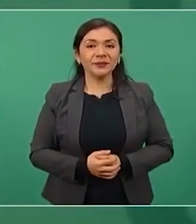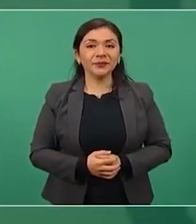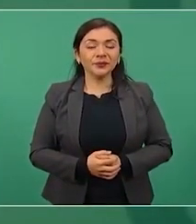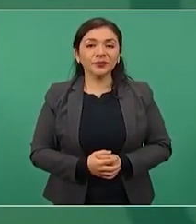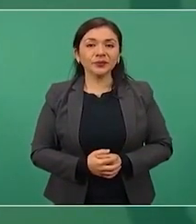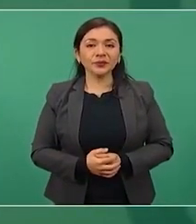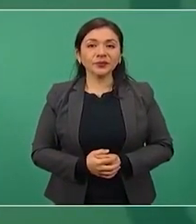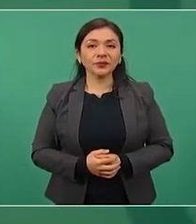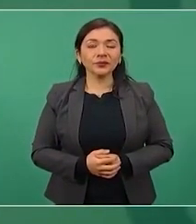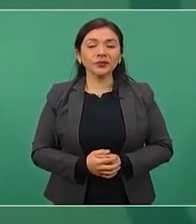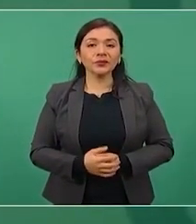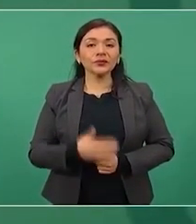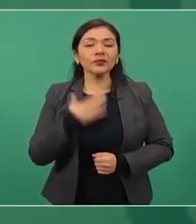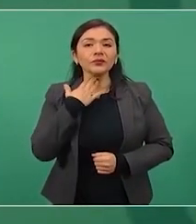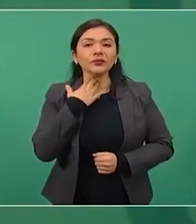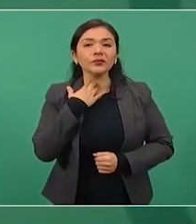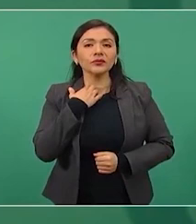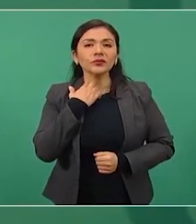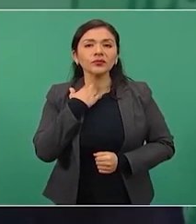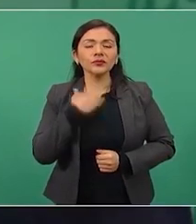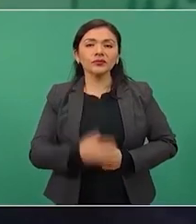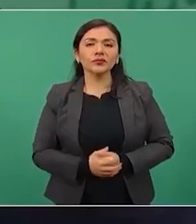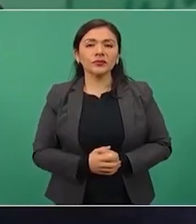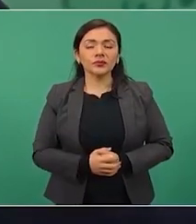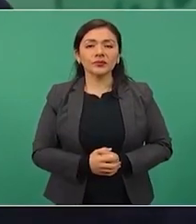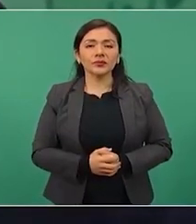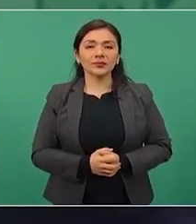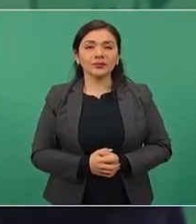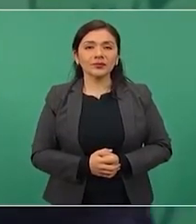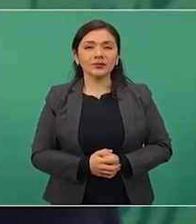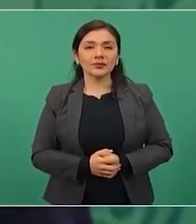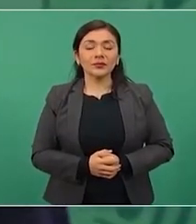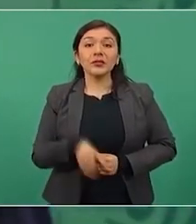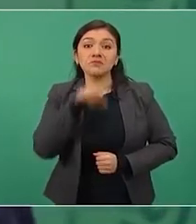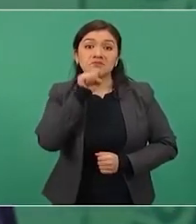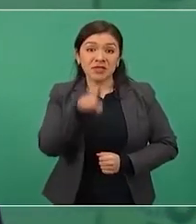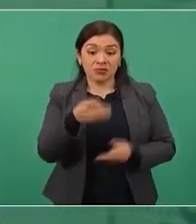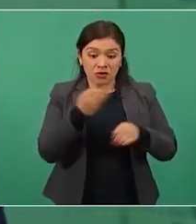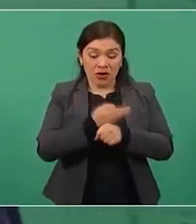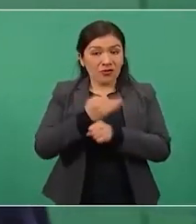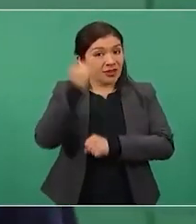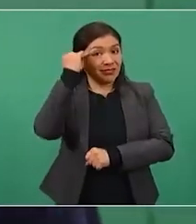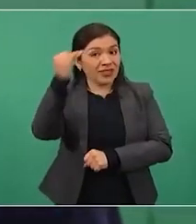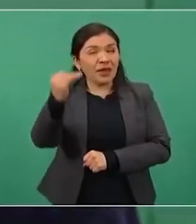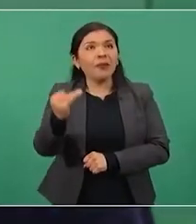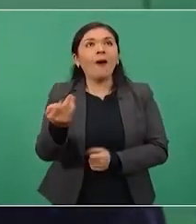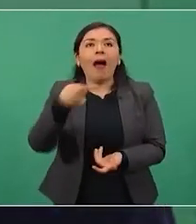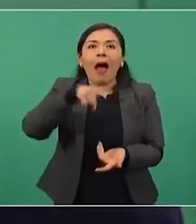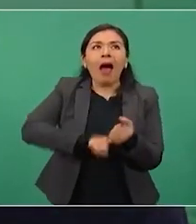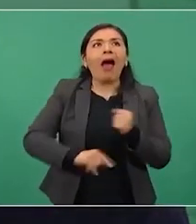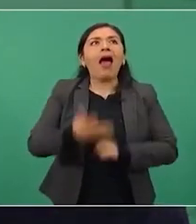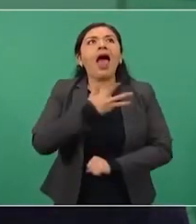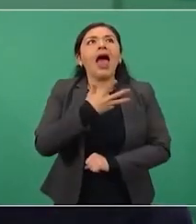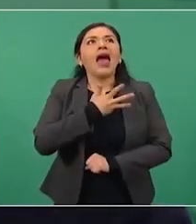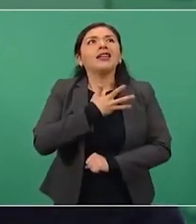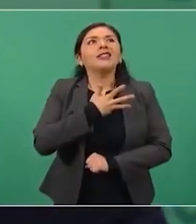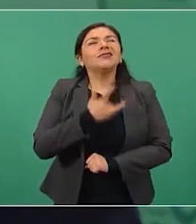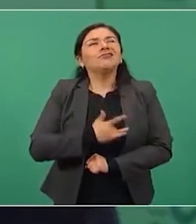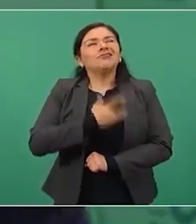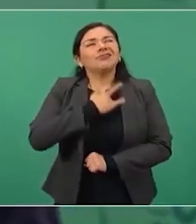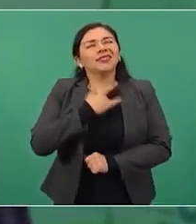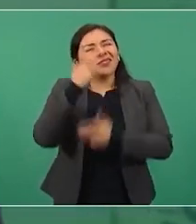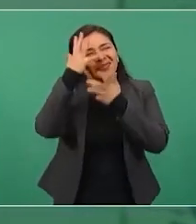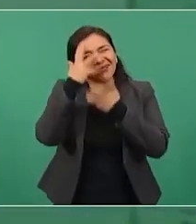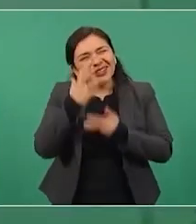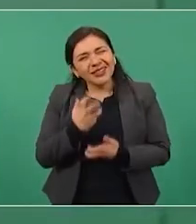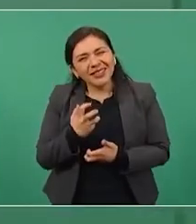También son fechas en las que nos embargan las tristezas.